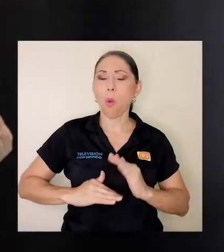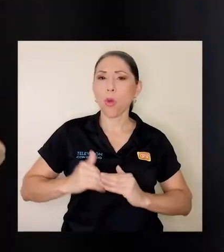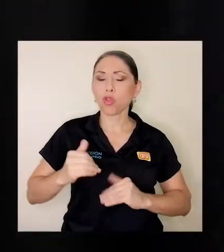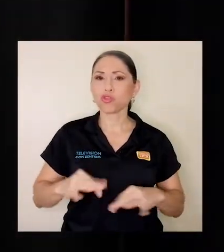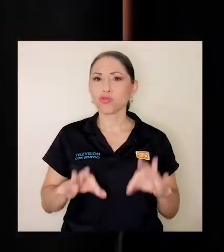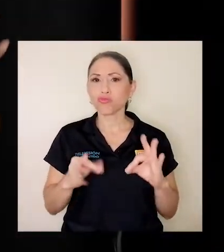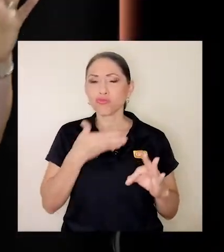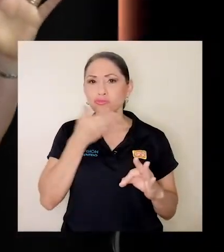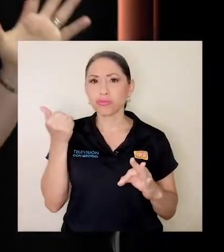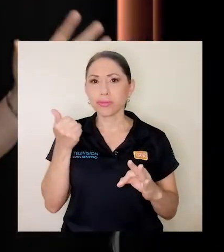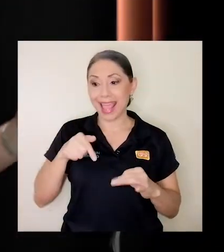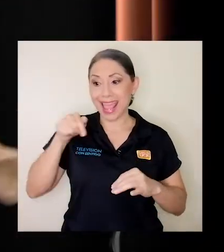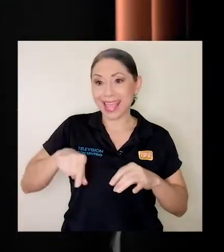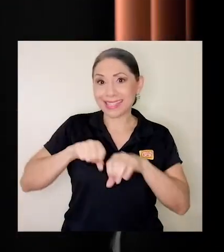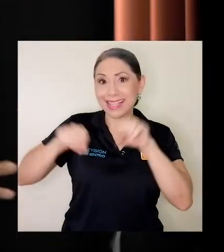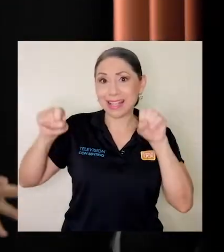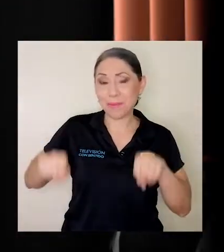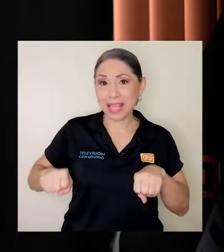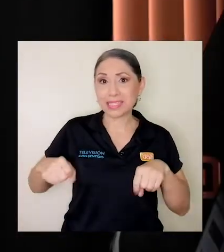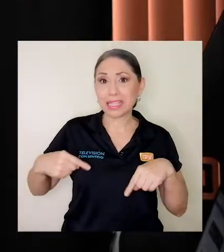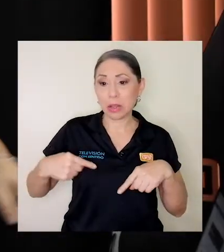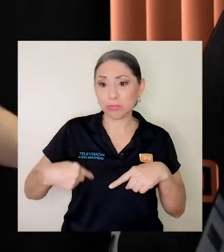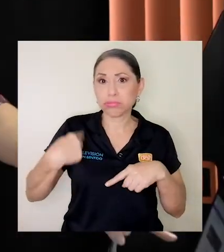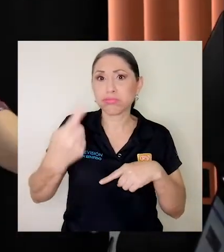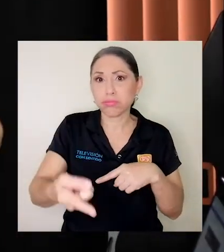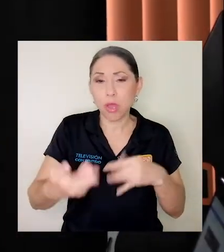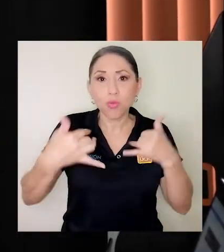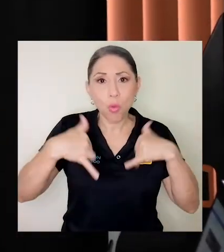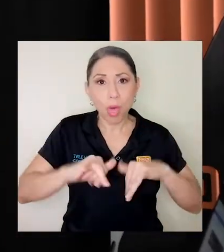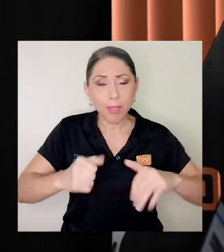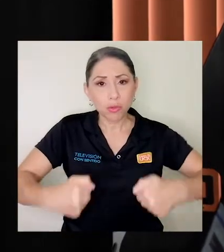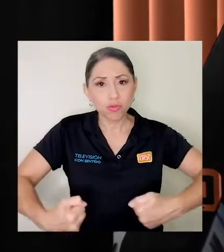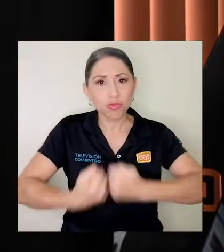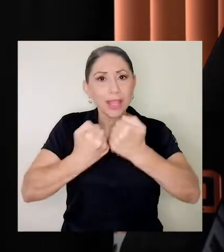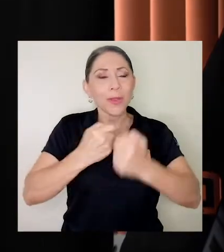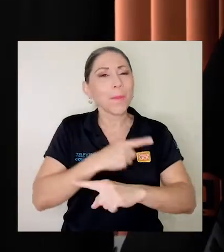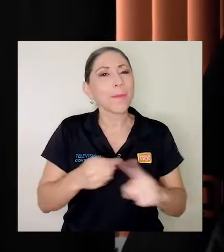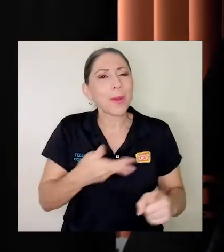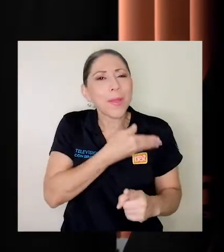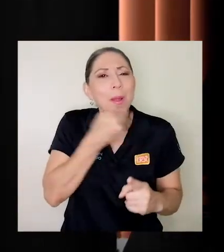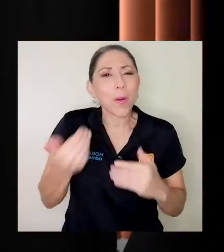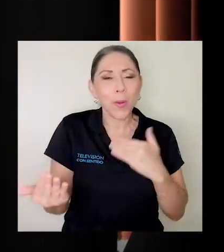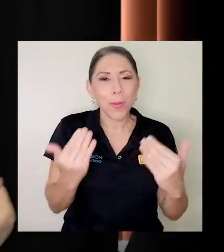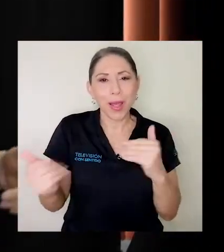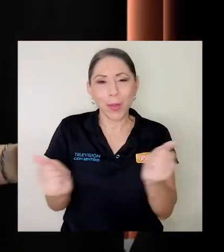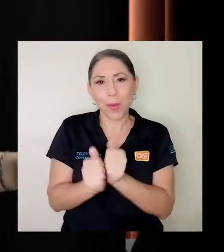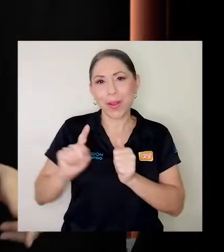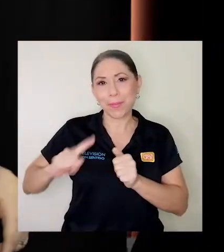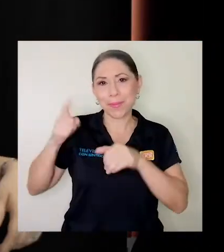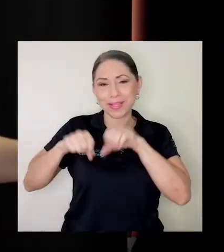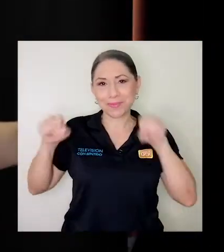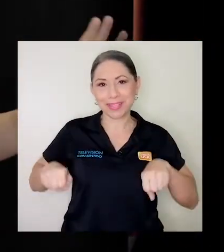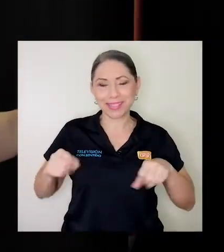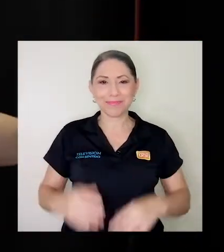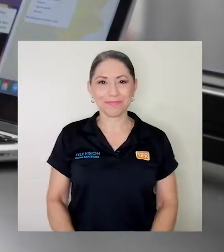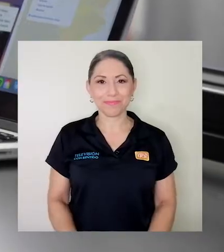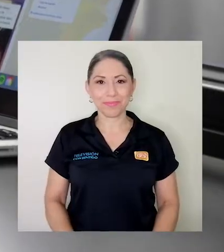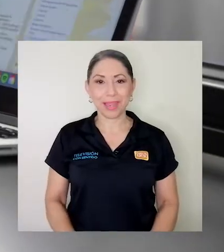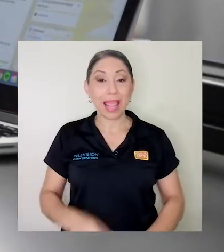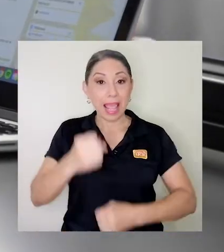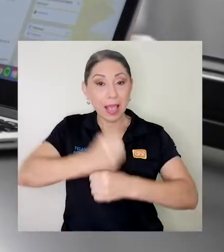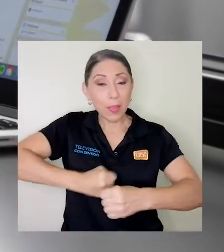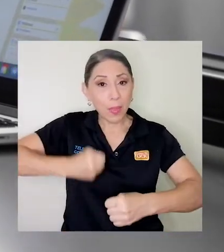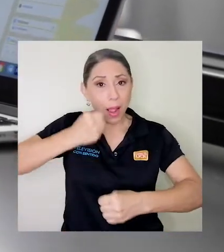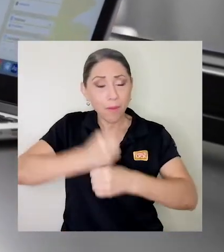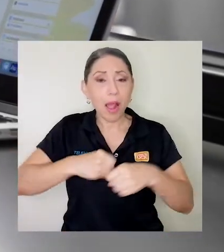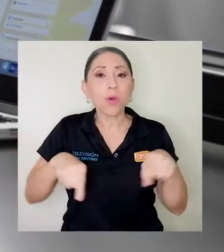este semestre definitivamente sigue siendo un reto, pero es mucho más llevadero que lo que fue el primer semestre. El